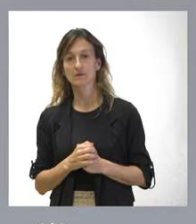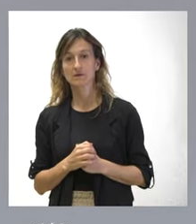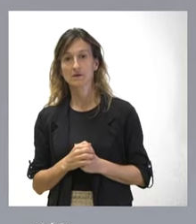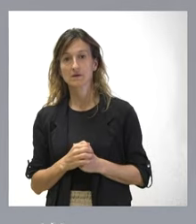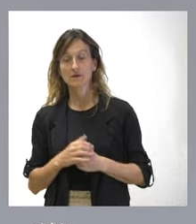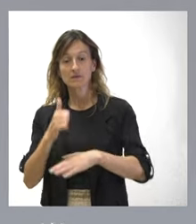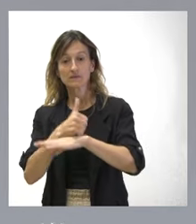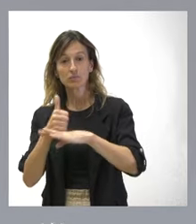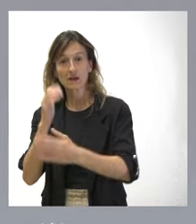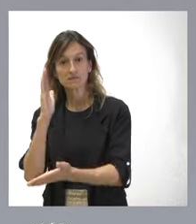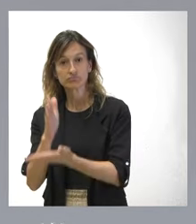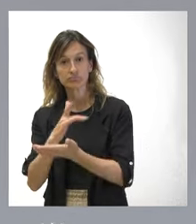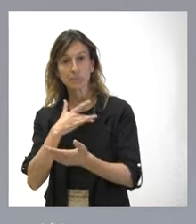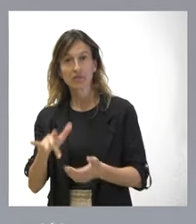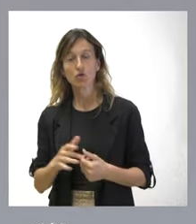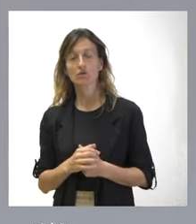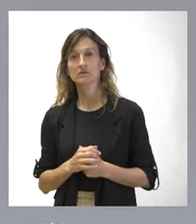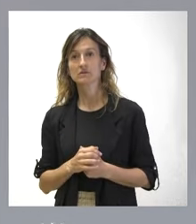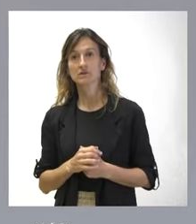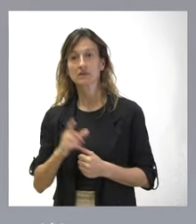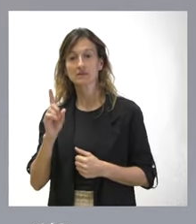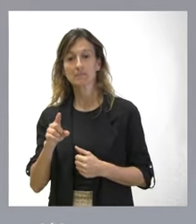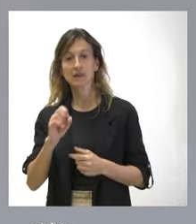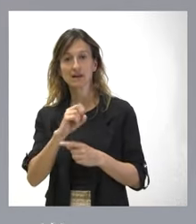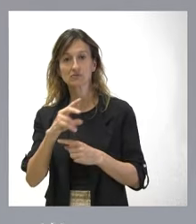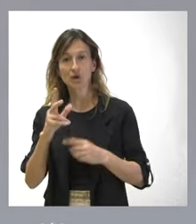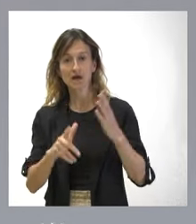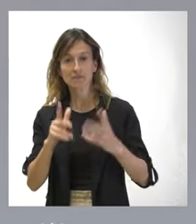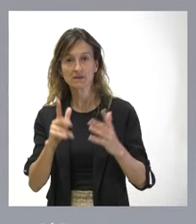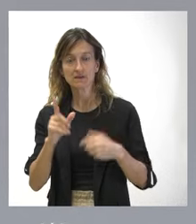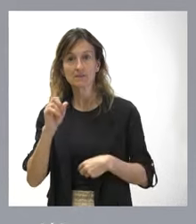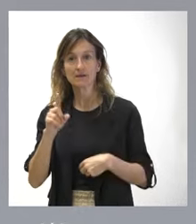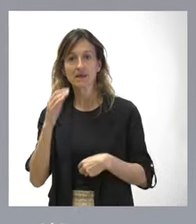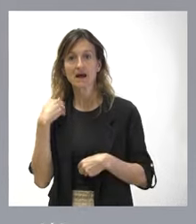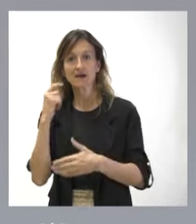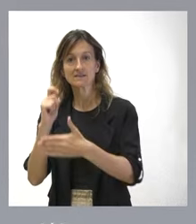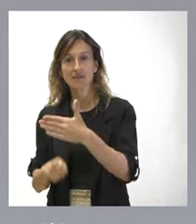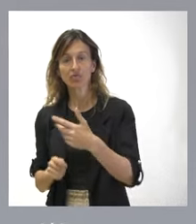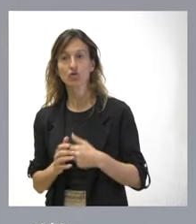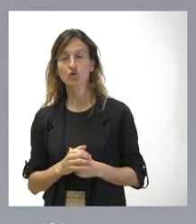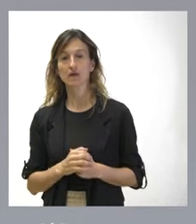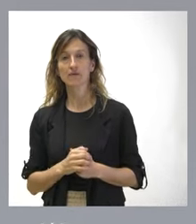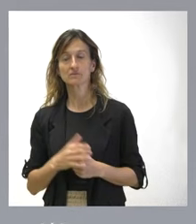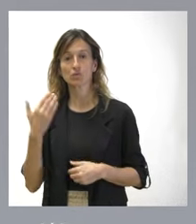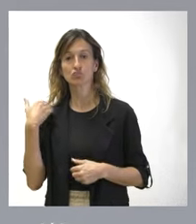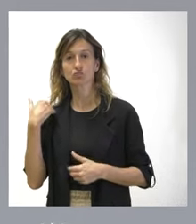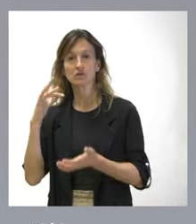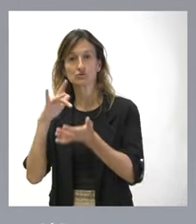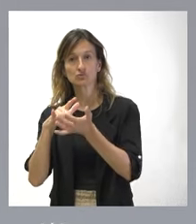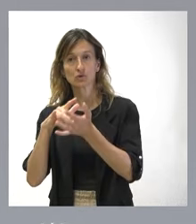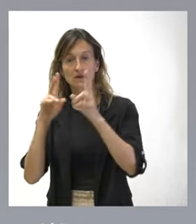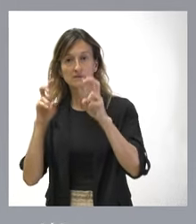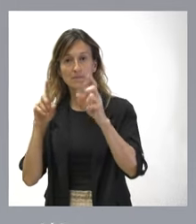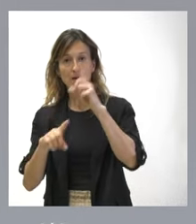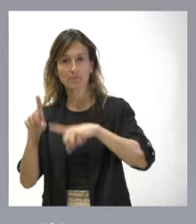los tribunales, sino también las resoluciones administrativas de todo tipo, incluyendo las sancionadoras que se impusieron con ocasión de